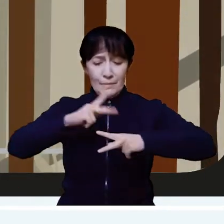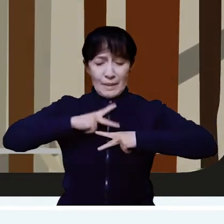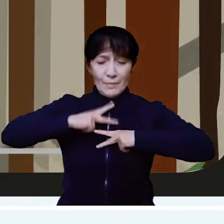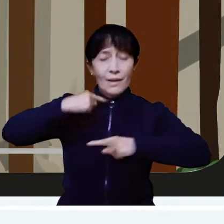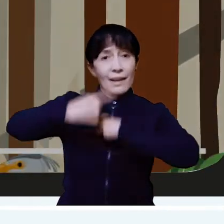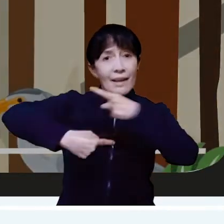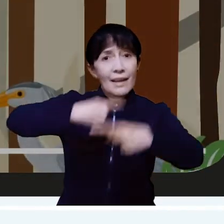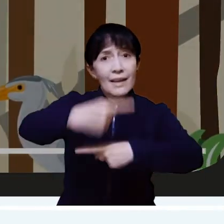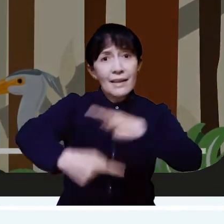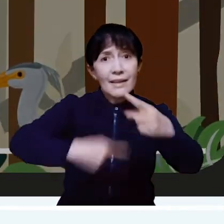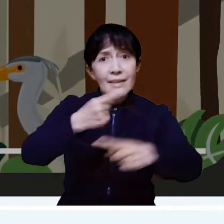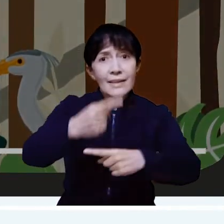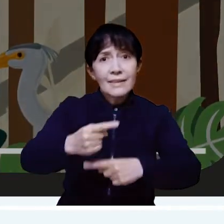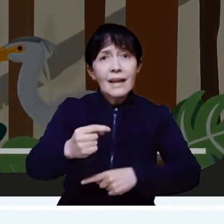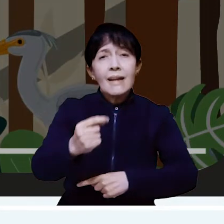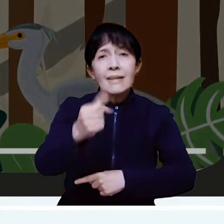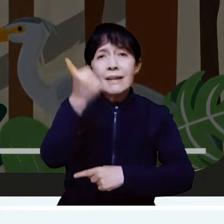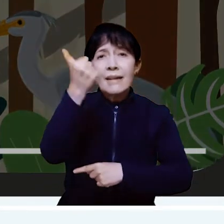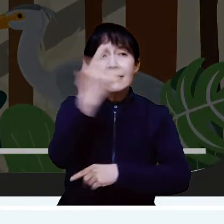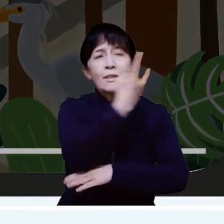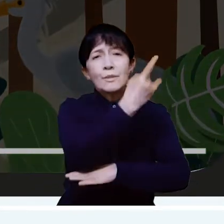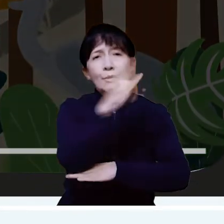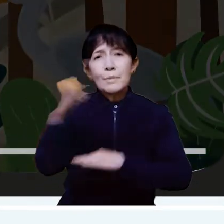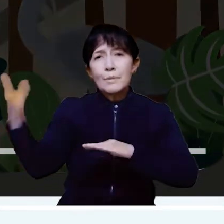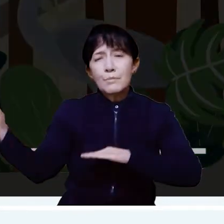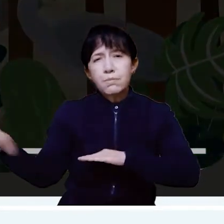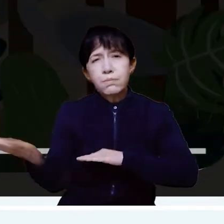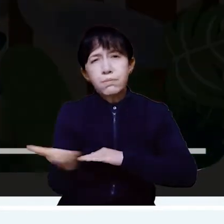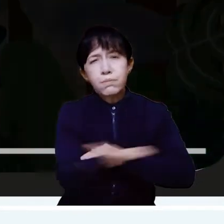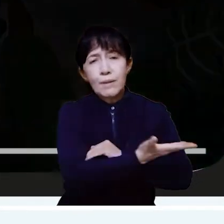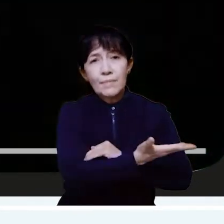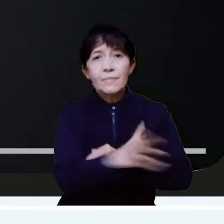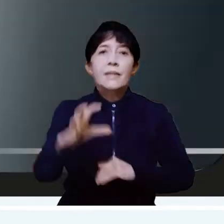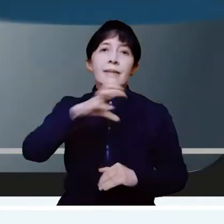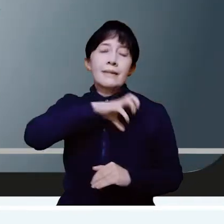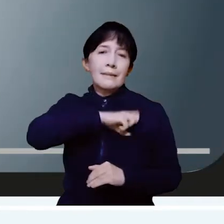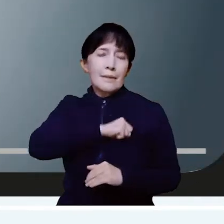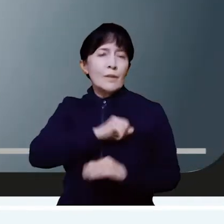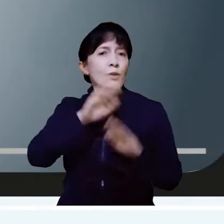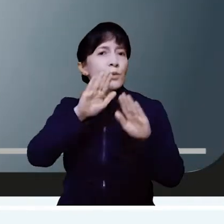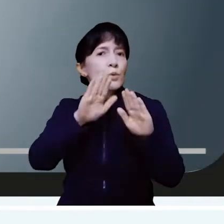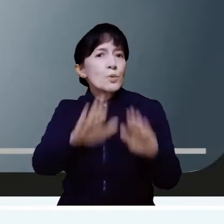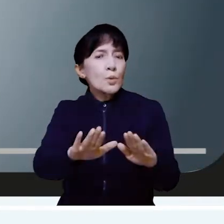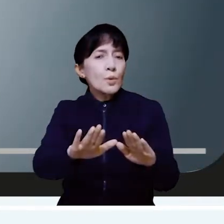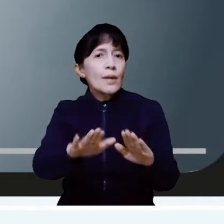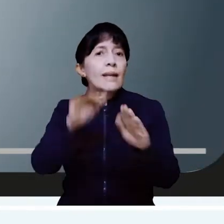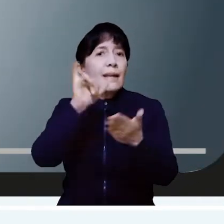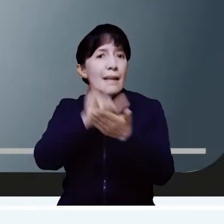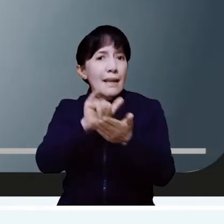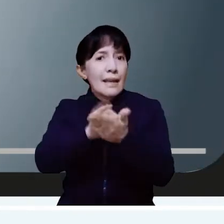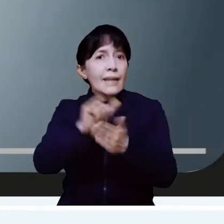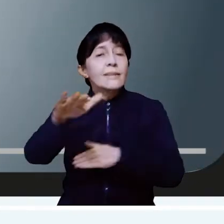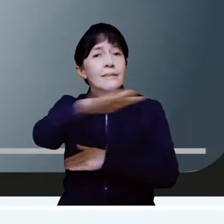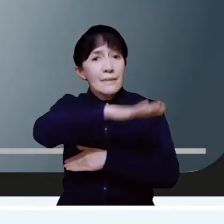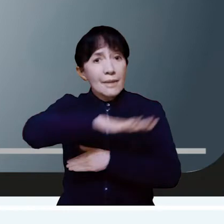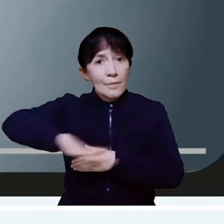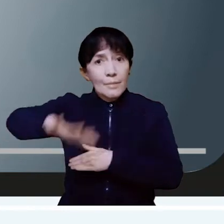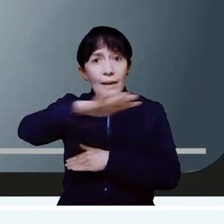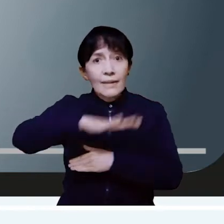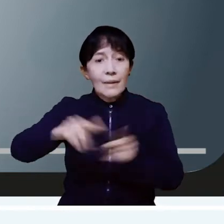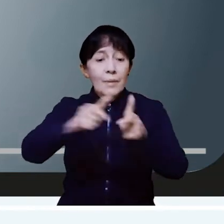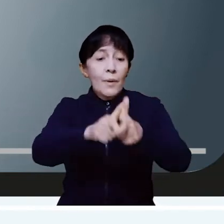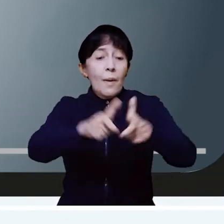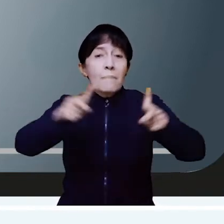importante patrimonio está peligrando por causa de la deforestación. Lamentablemente, este es uno de los departamentos con